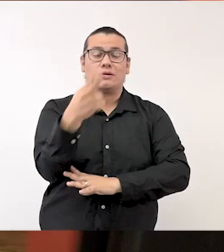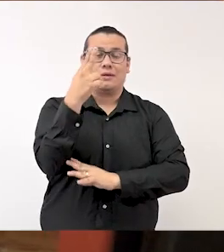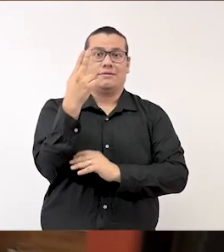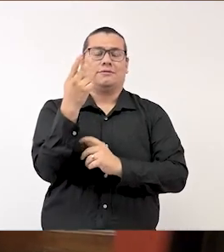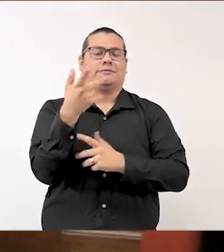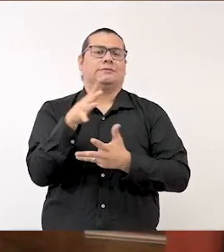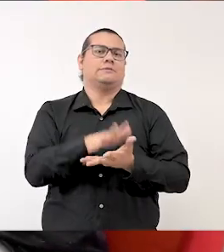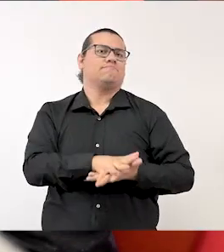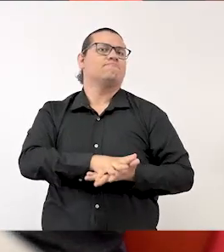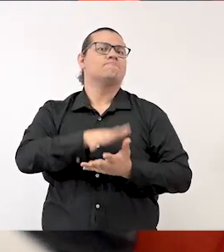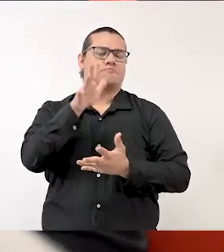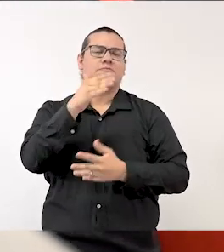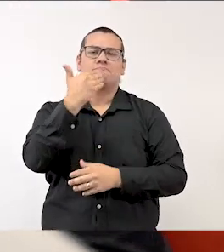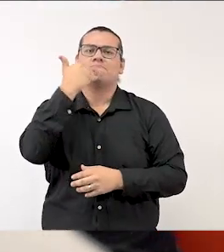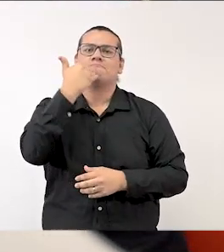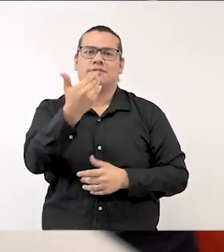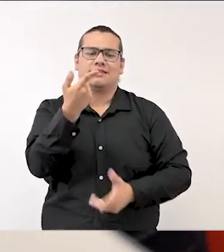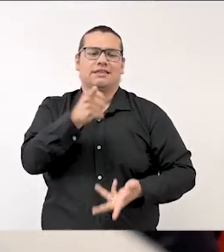competitivas en la región.